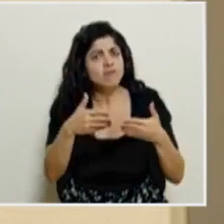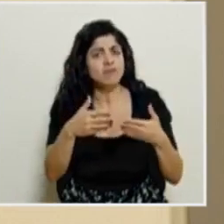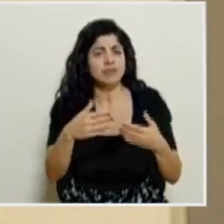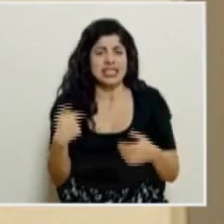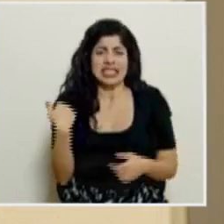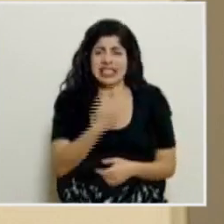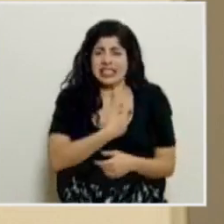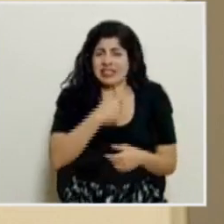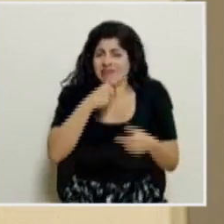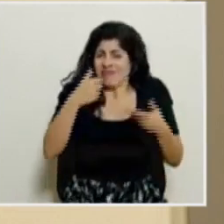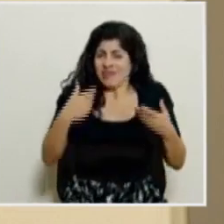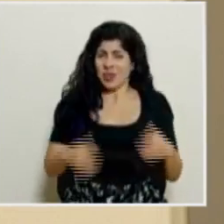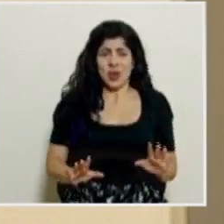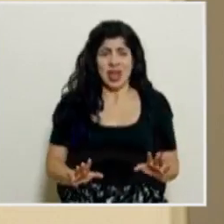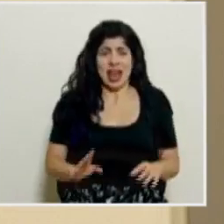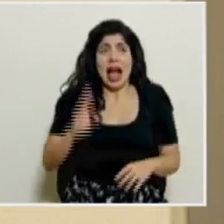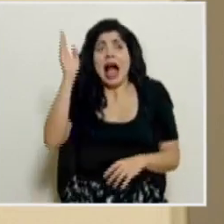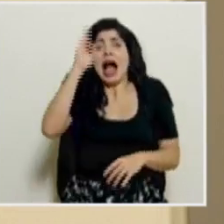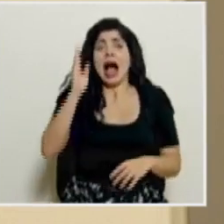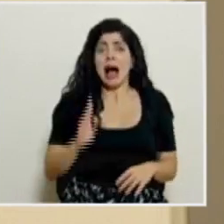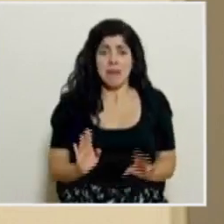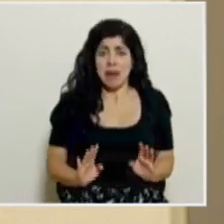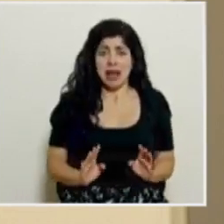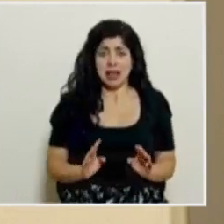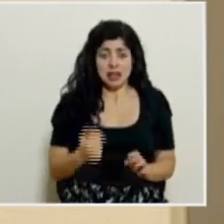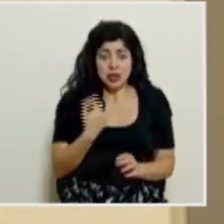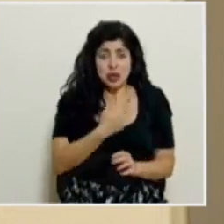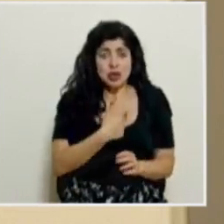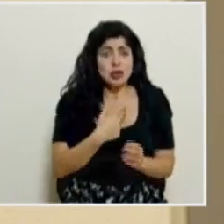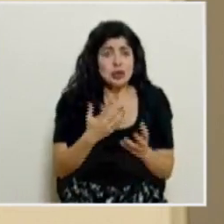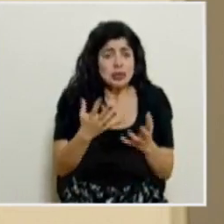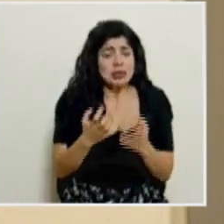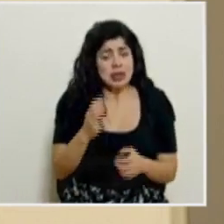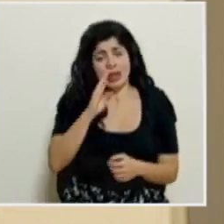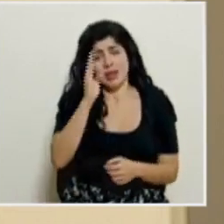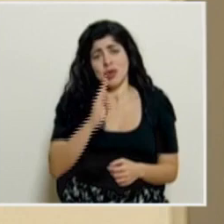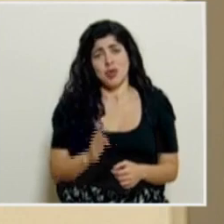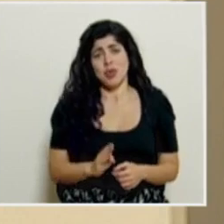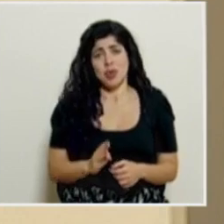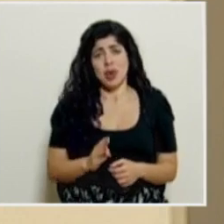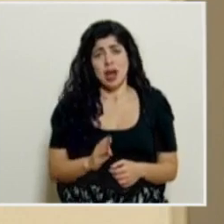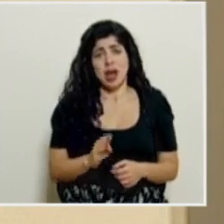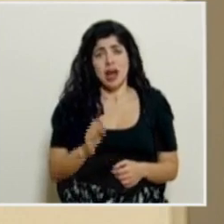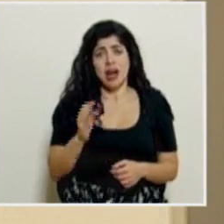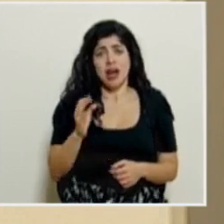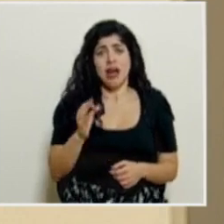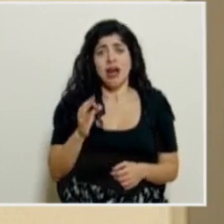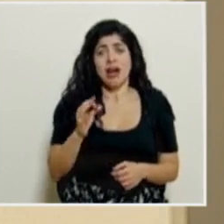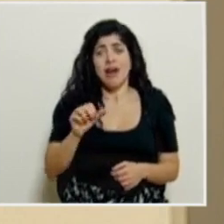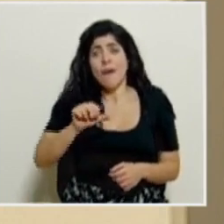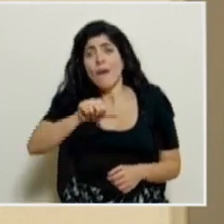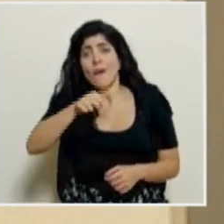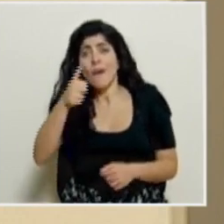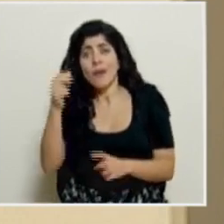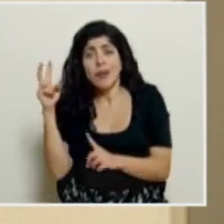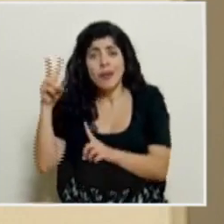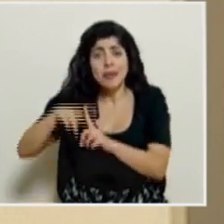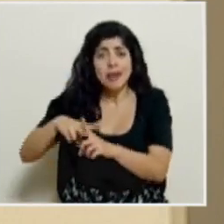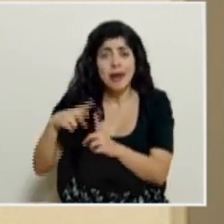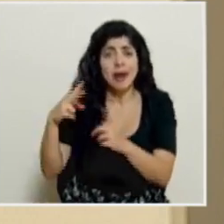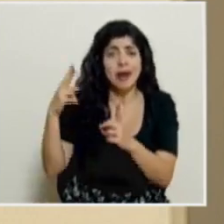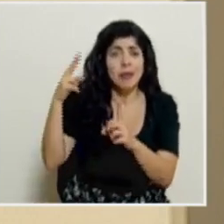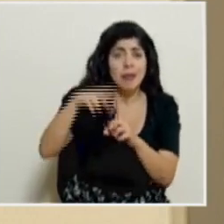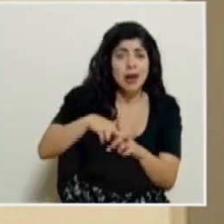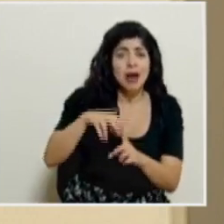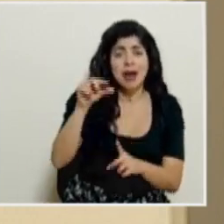no queremos, en realidad jamás, esta no es nuestra intención, llegar a tomar algunas otras medidas, como lo hemos tenido